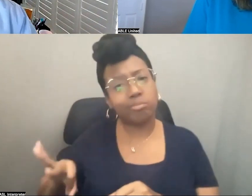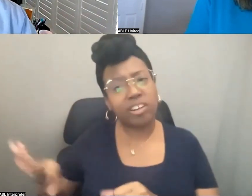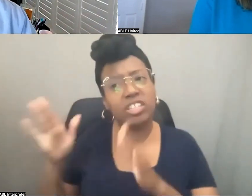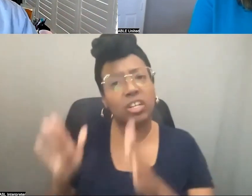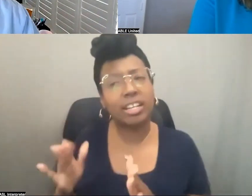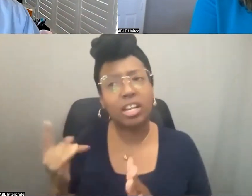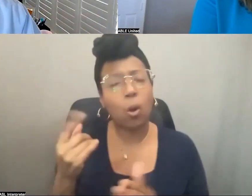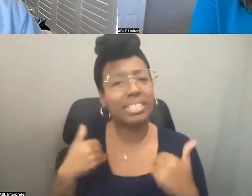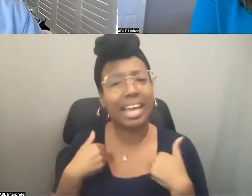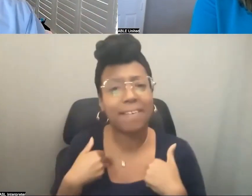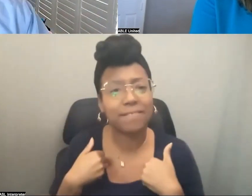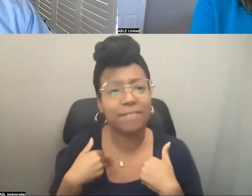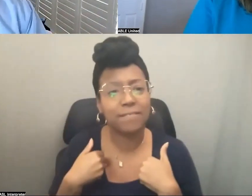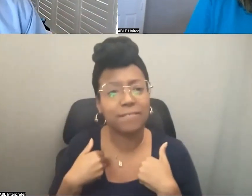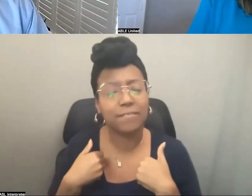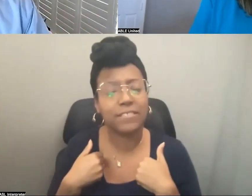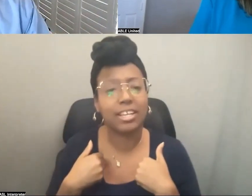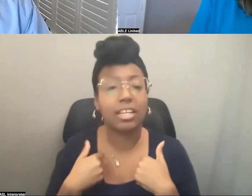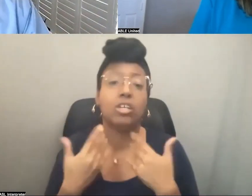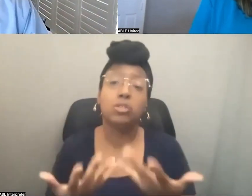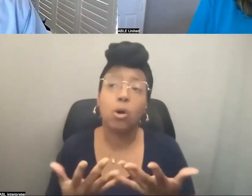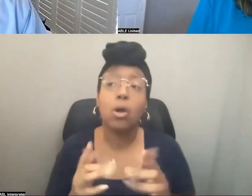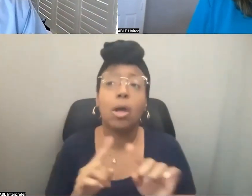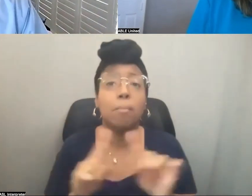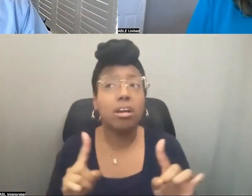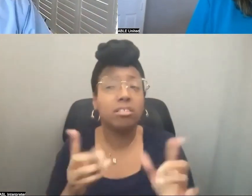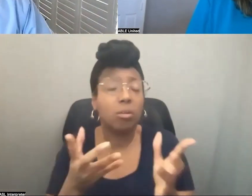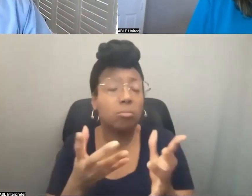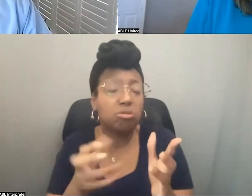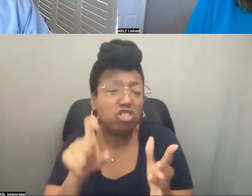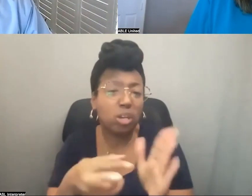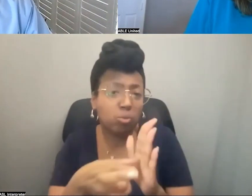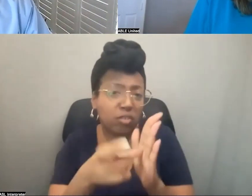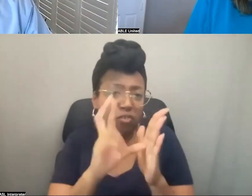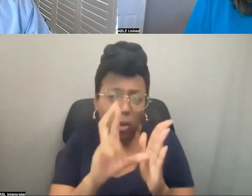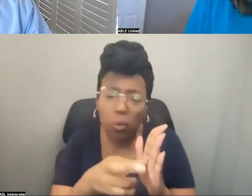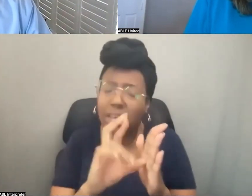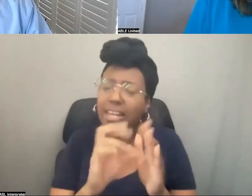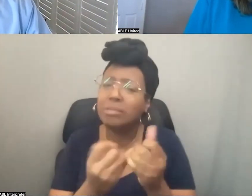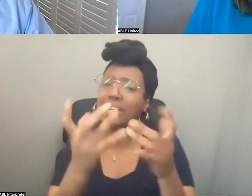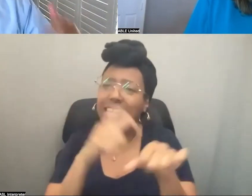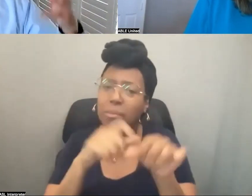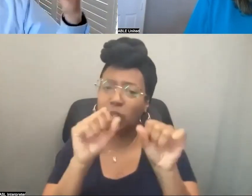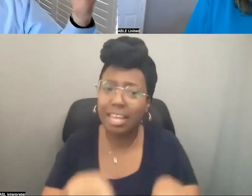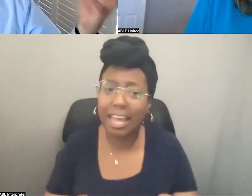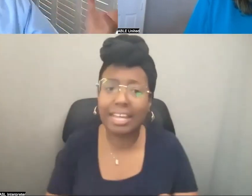que este beneficiario esté establecido. Se pueden revisar en un plan